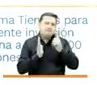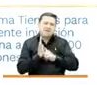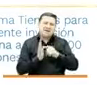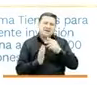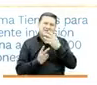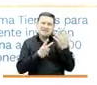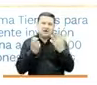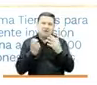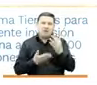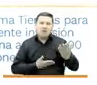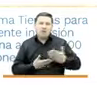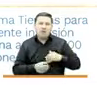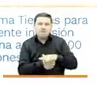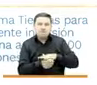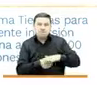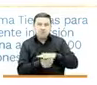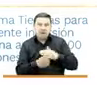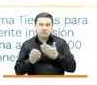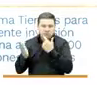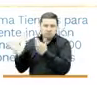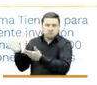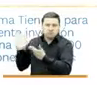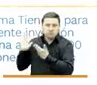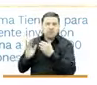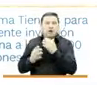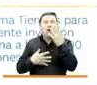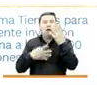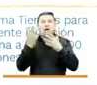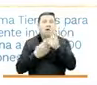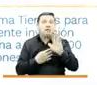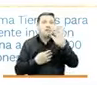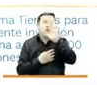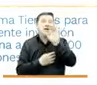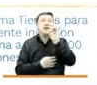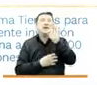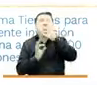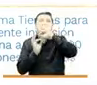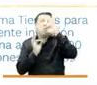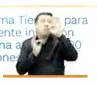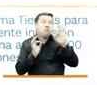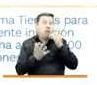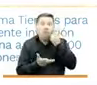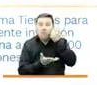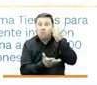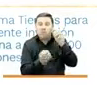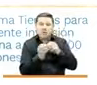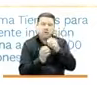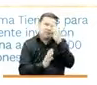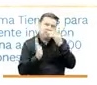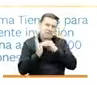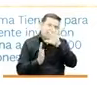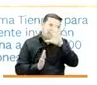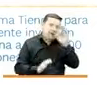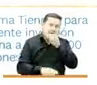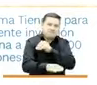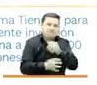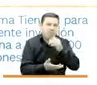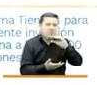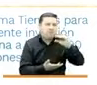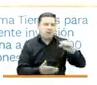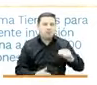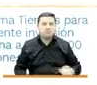tenderos de barrio en 14 departamentos y 15 municipios con una inversión de 3 mil 500 millones de pesos.